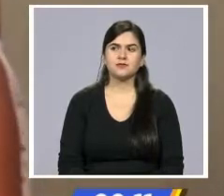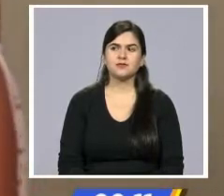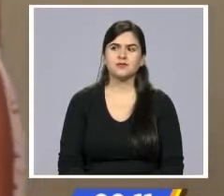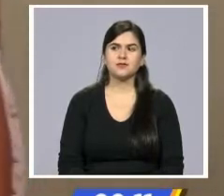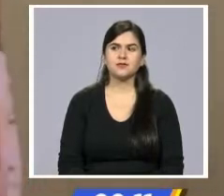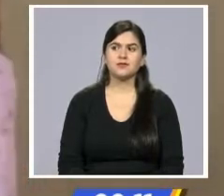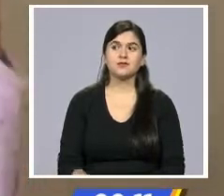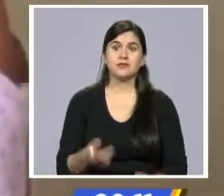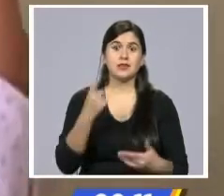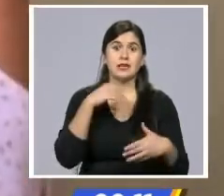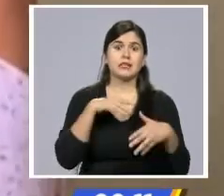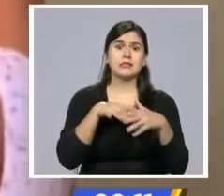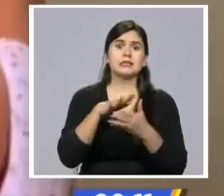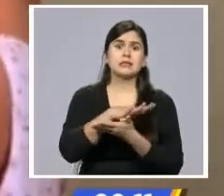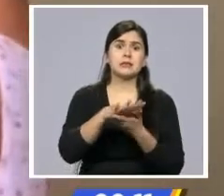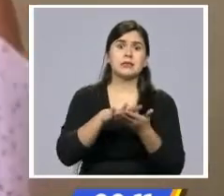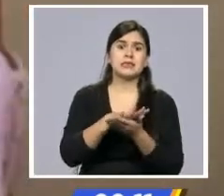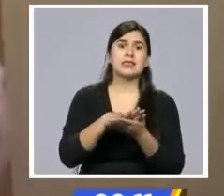mamá.